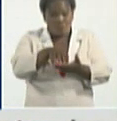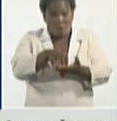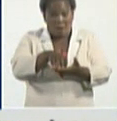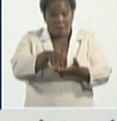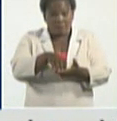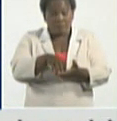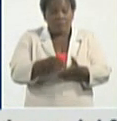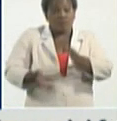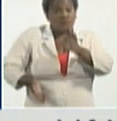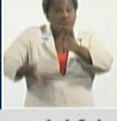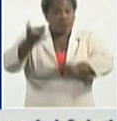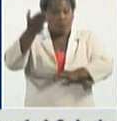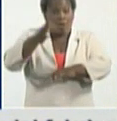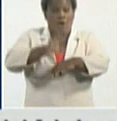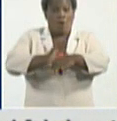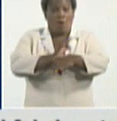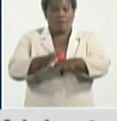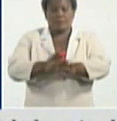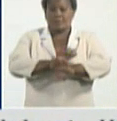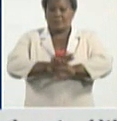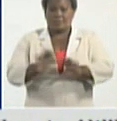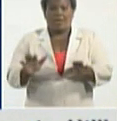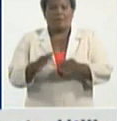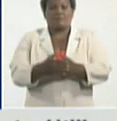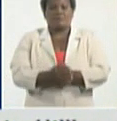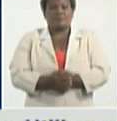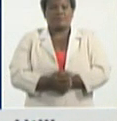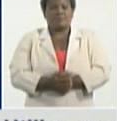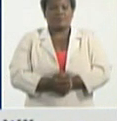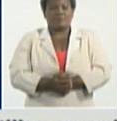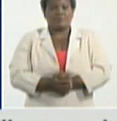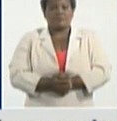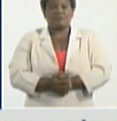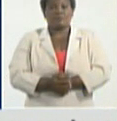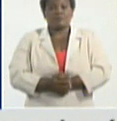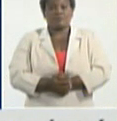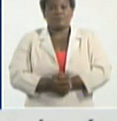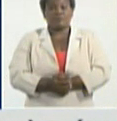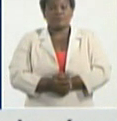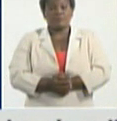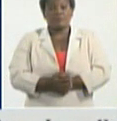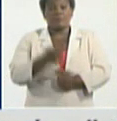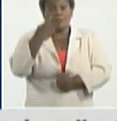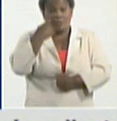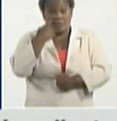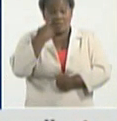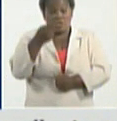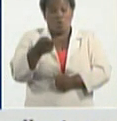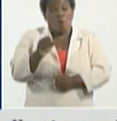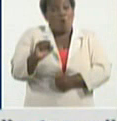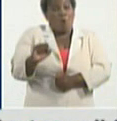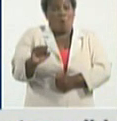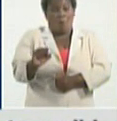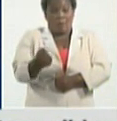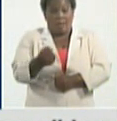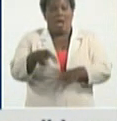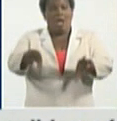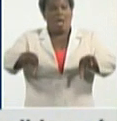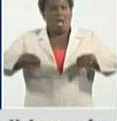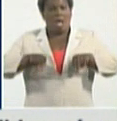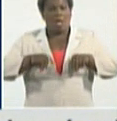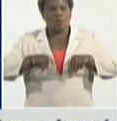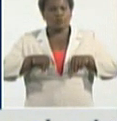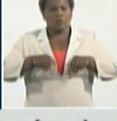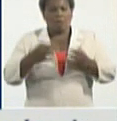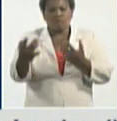declaran cuando hay un número elevado de casos, y como es natural, obliga a adoptar un grupo de restricciones,